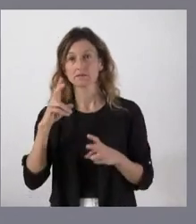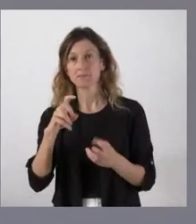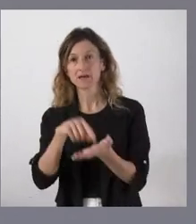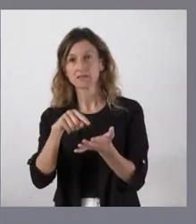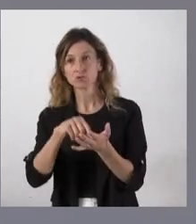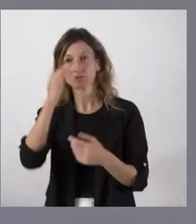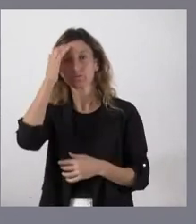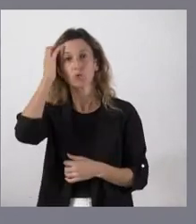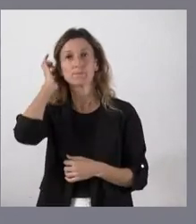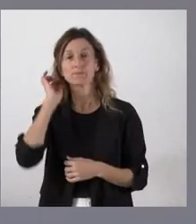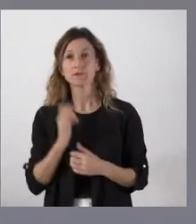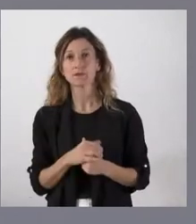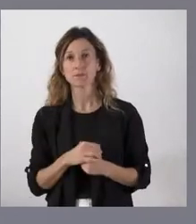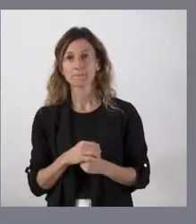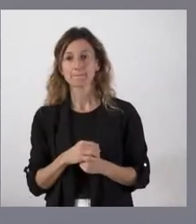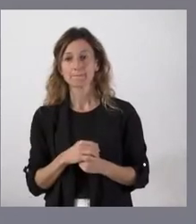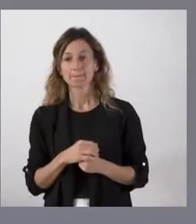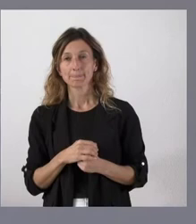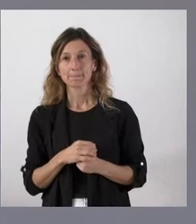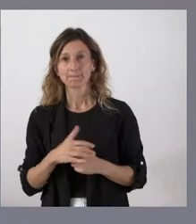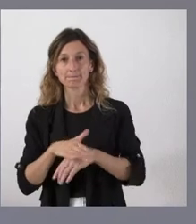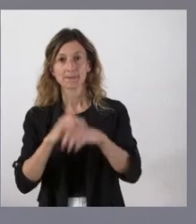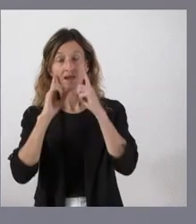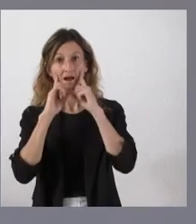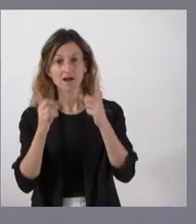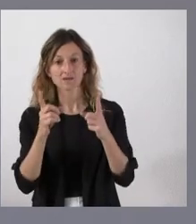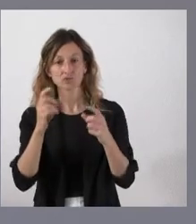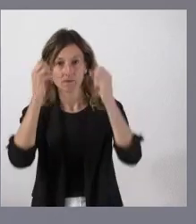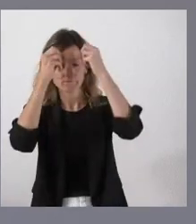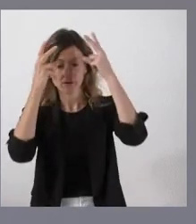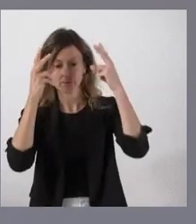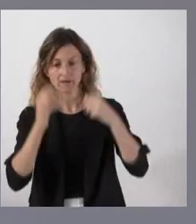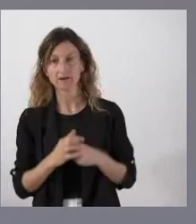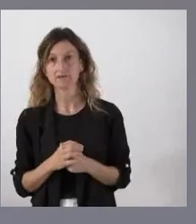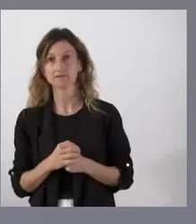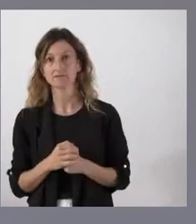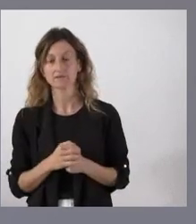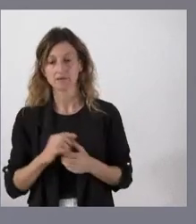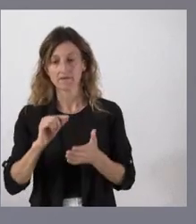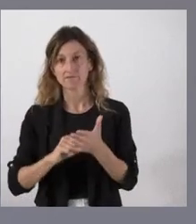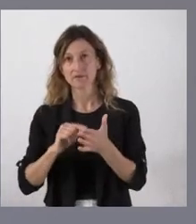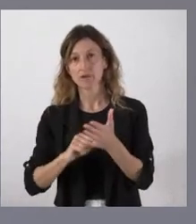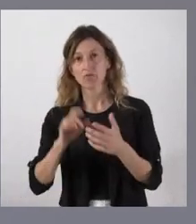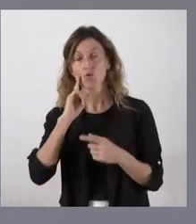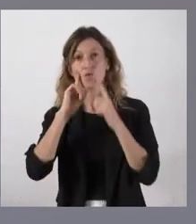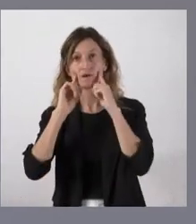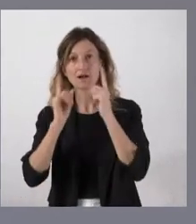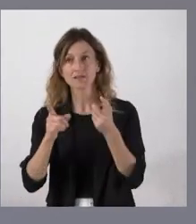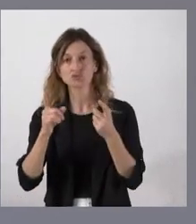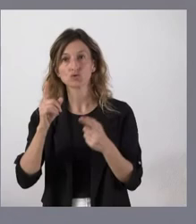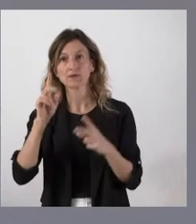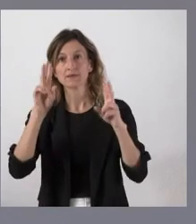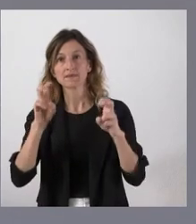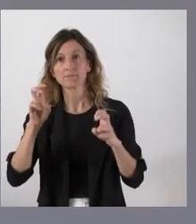mayor dotación de personal, fundamentalmente, recordarán ustedes en el caso del personal de enfermería que se firmó o más modernamente en el caso del